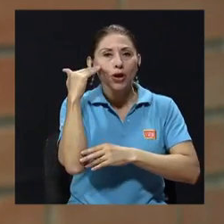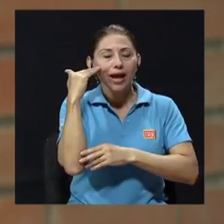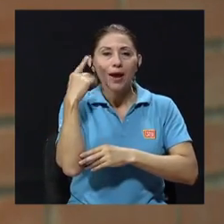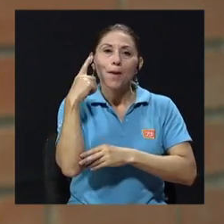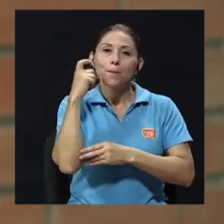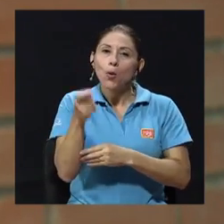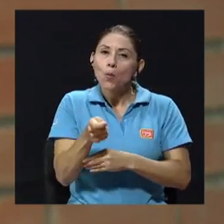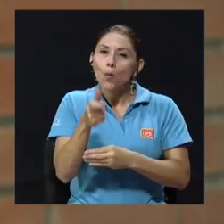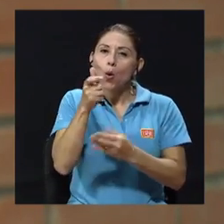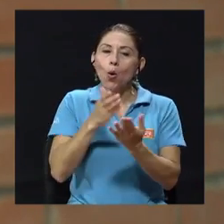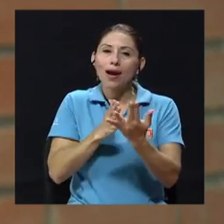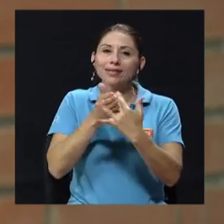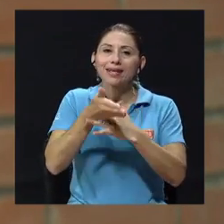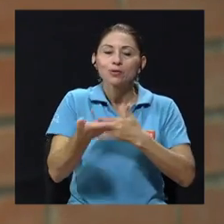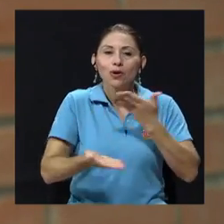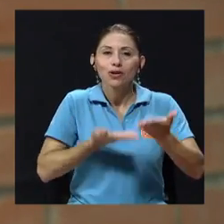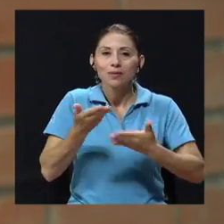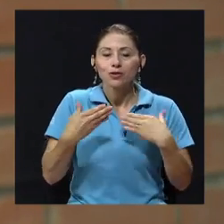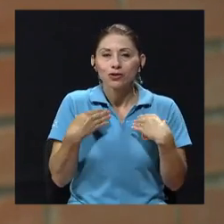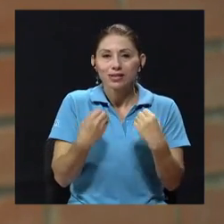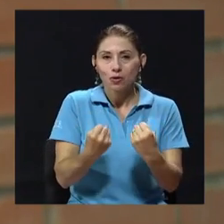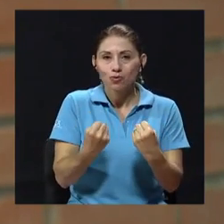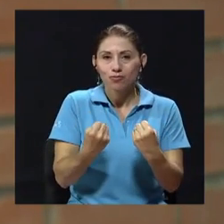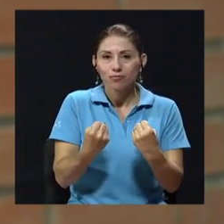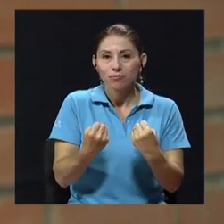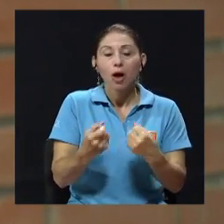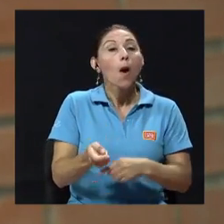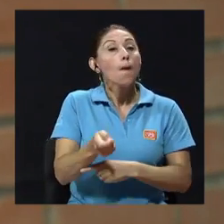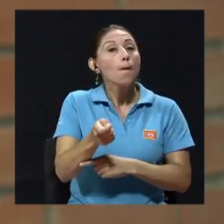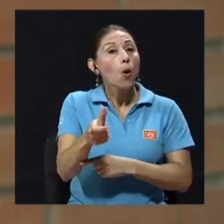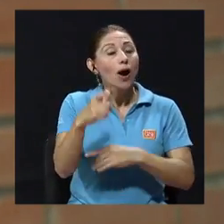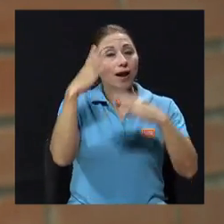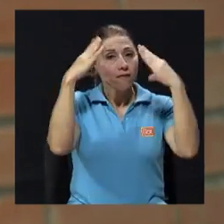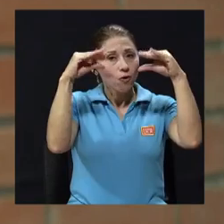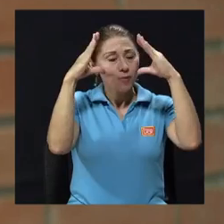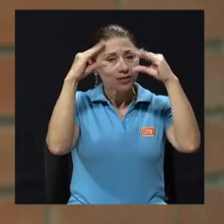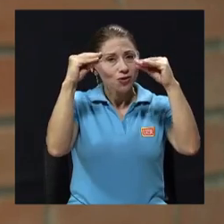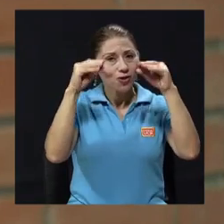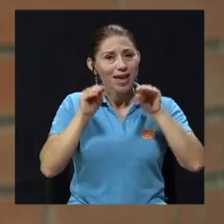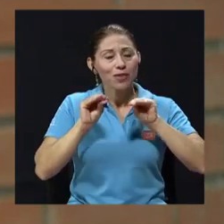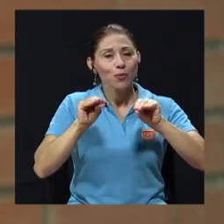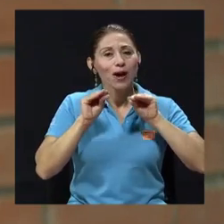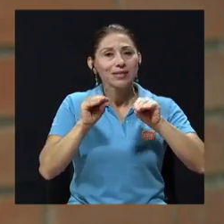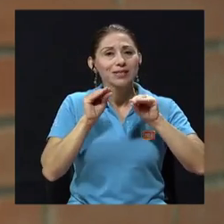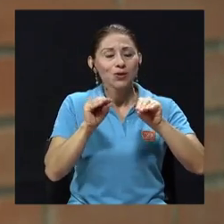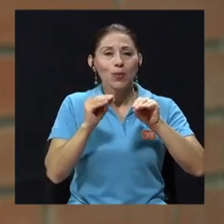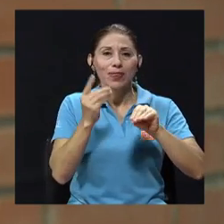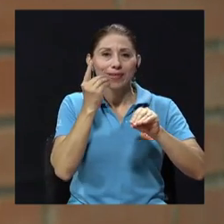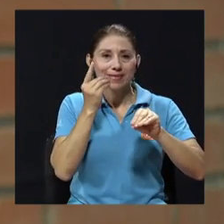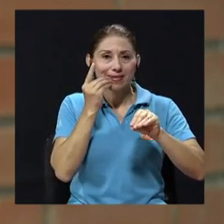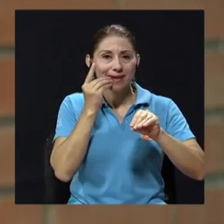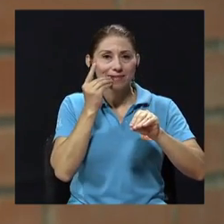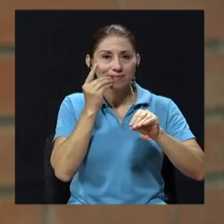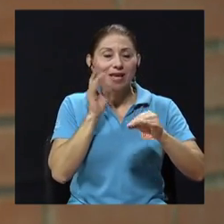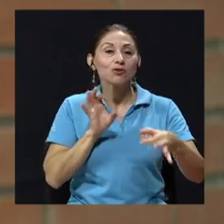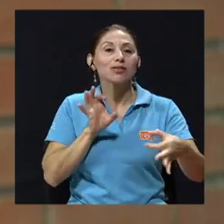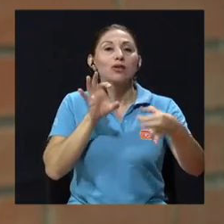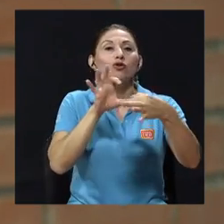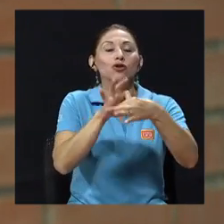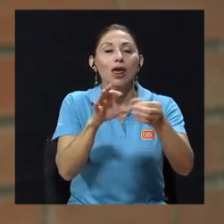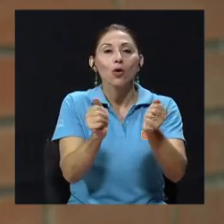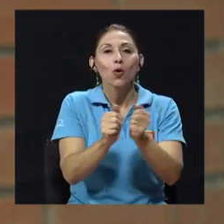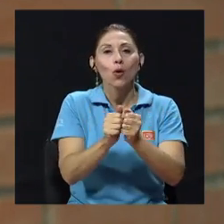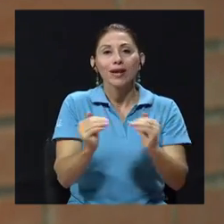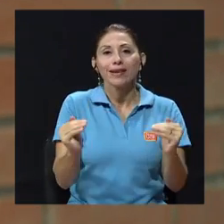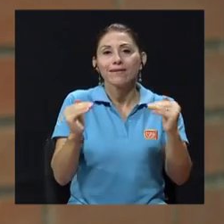poco acceso a los servicios de salud, por poca educación bucodental, muy asociado a la escolaridad. Por